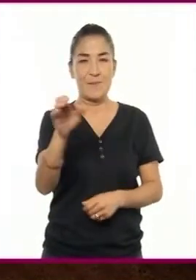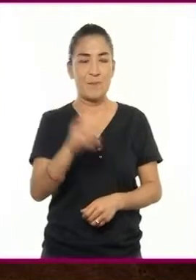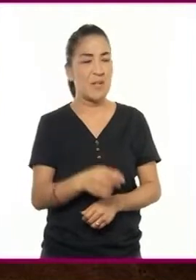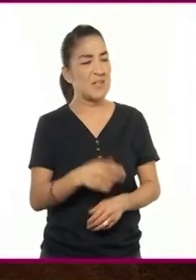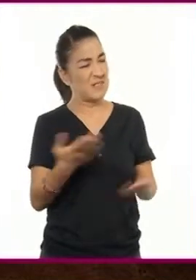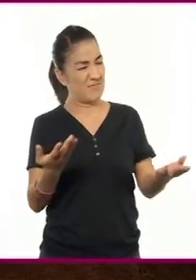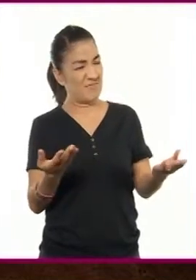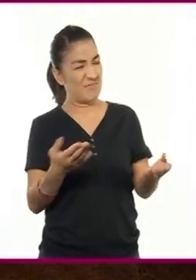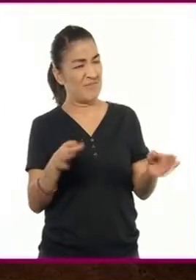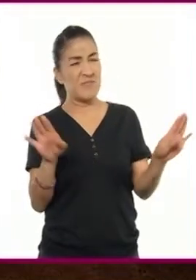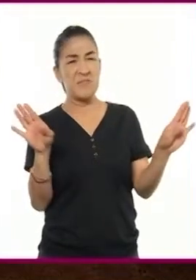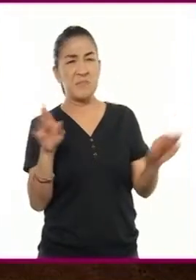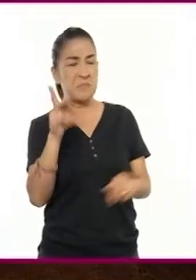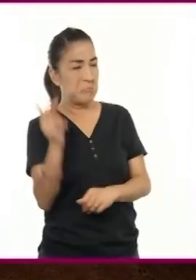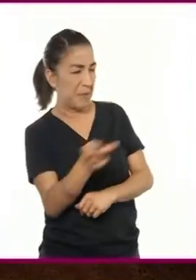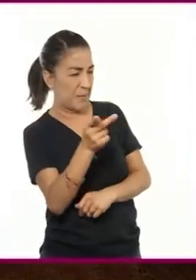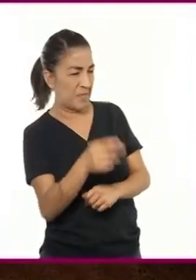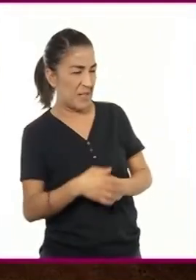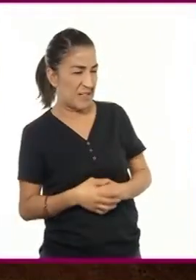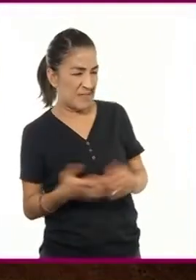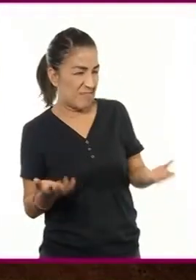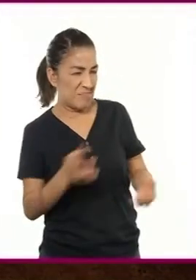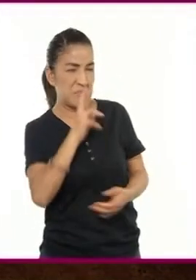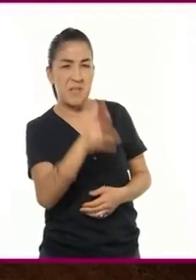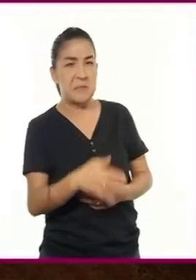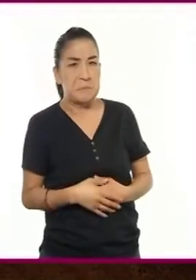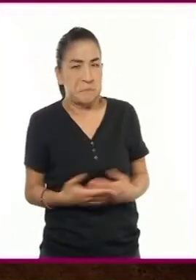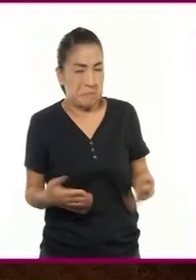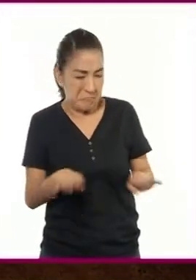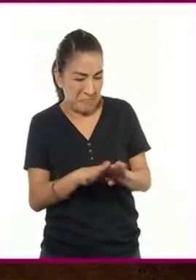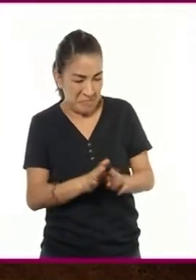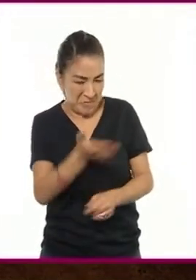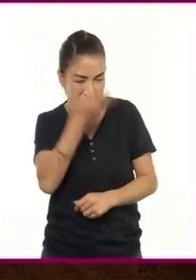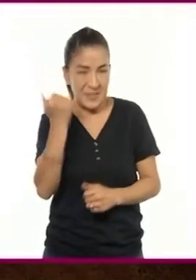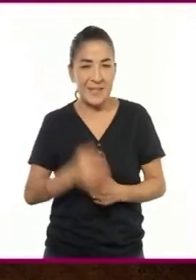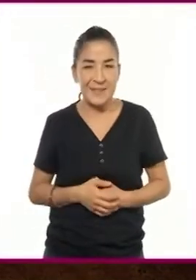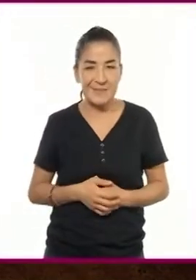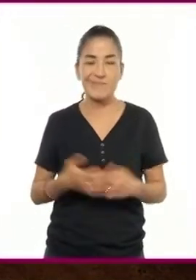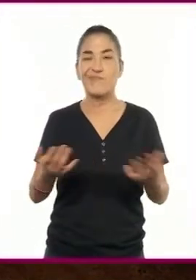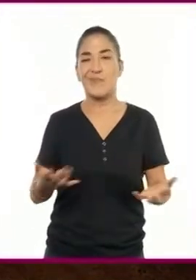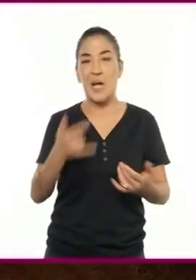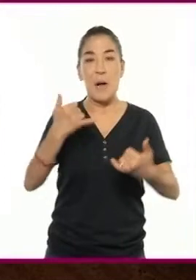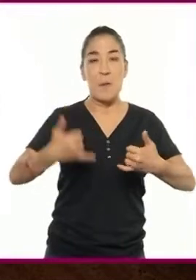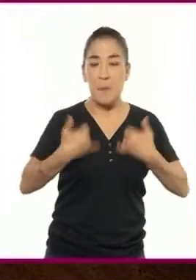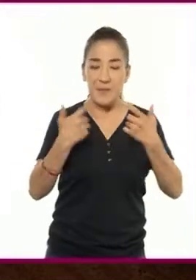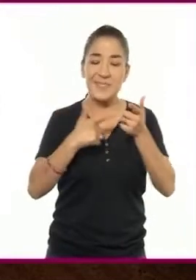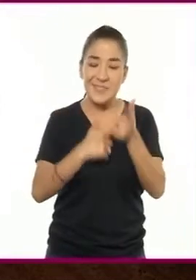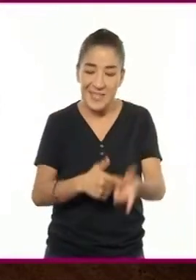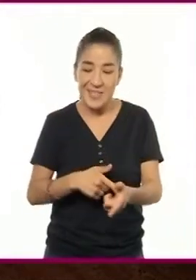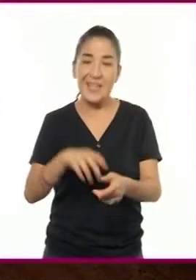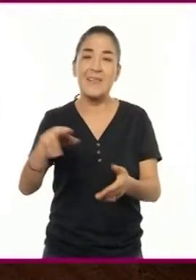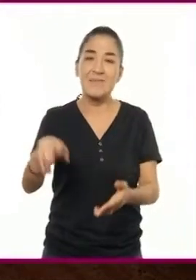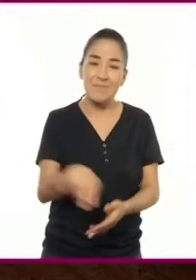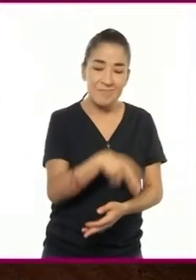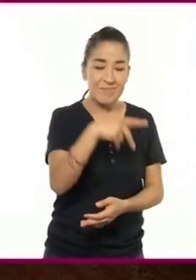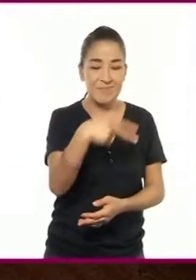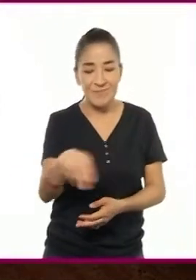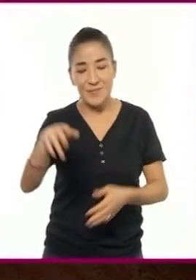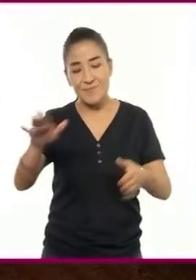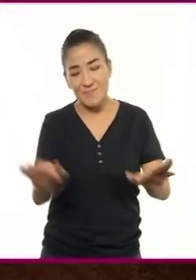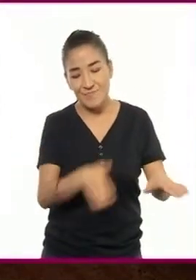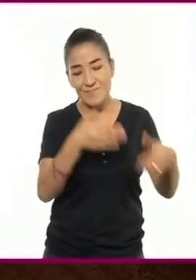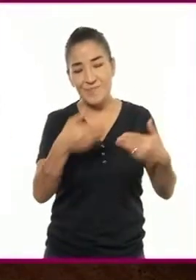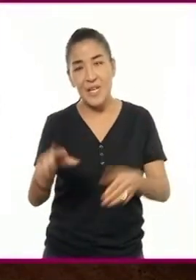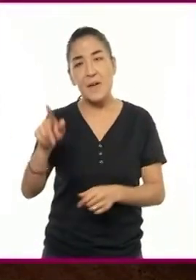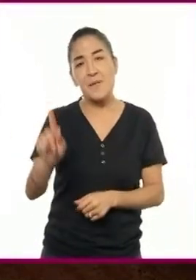¿Cómo? No, no lo sé. El joven sigue caminando, pero con pasos más lentos en señal de cansancio. Se